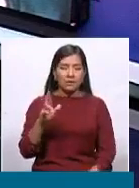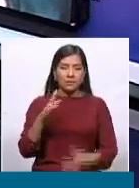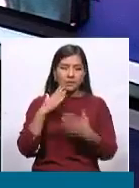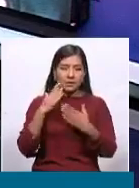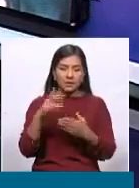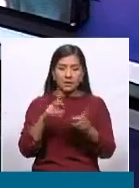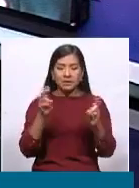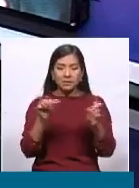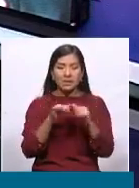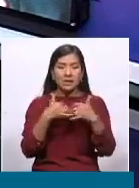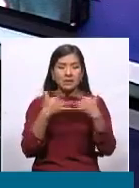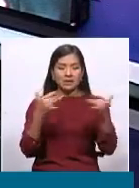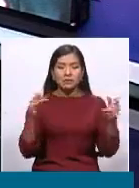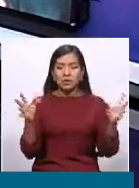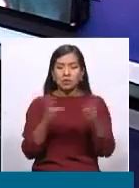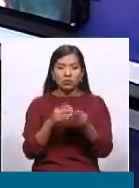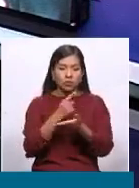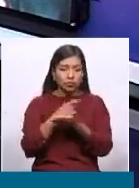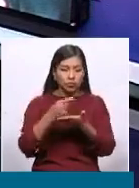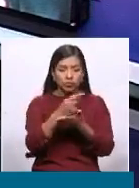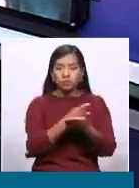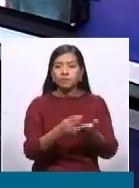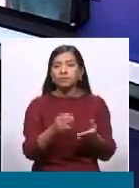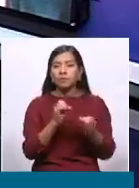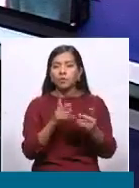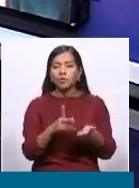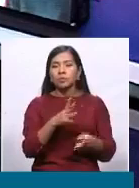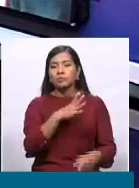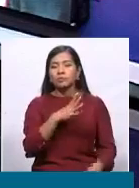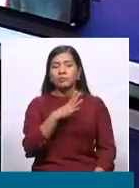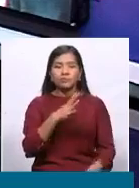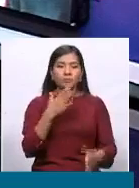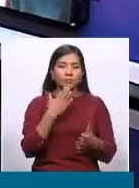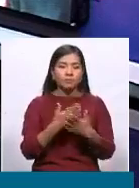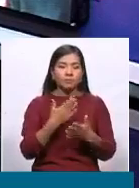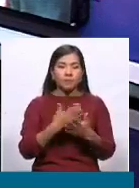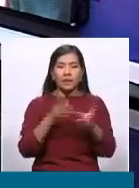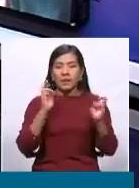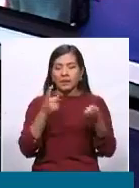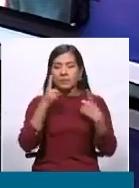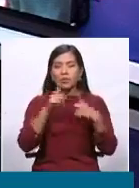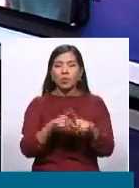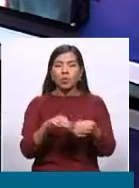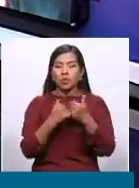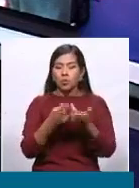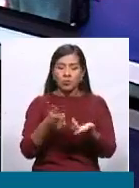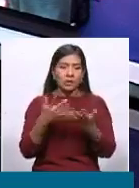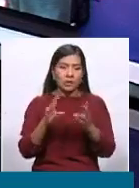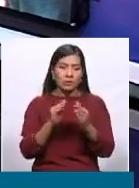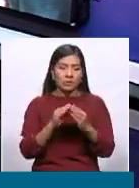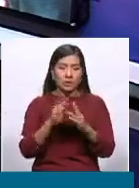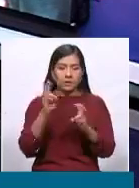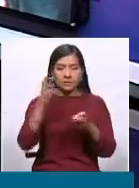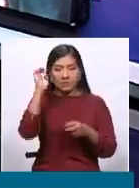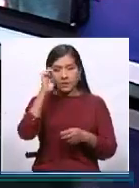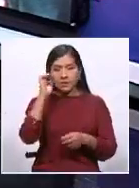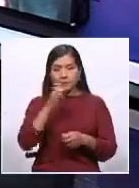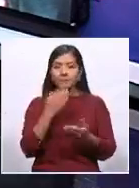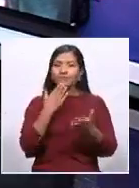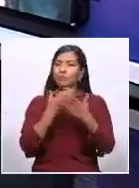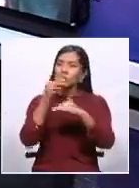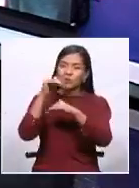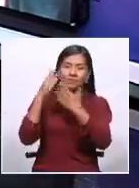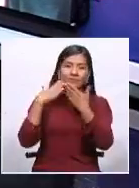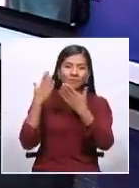analizar en la asamblea y las explicaciones que tienen que ver precisamente con lo que manda la propia constitución política del estado buenas noches